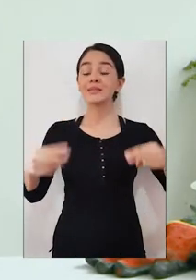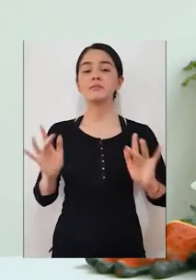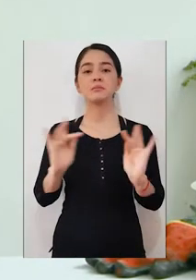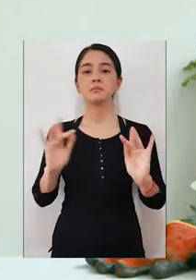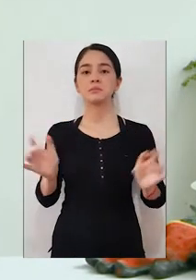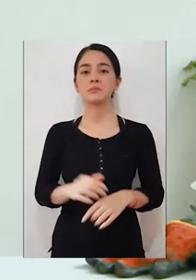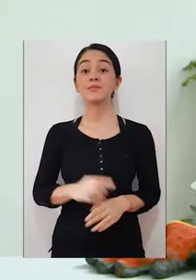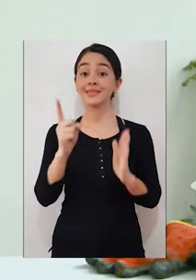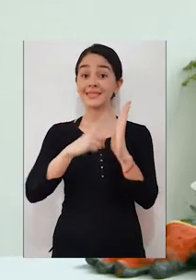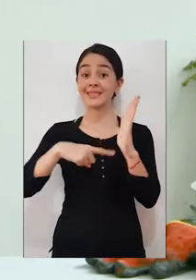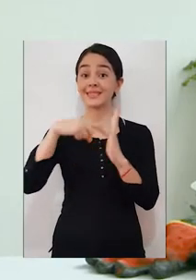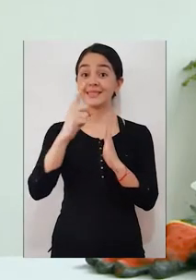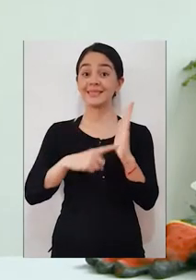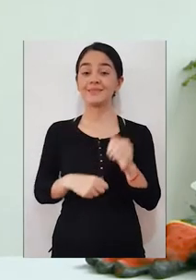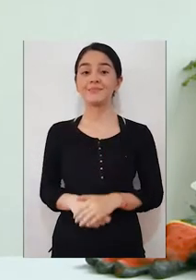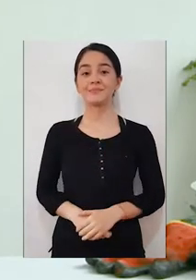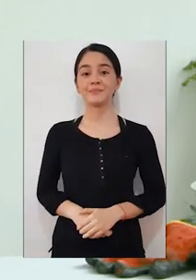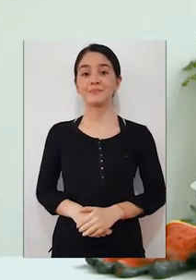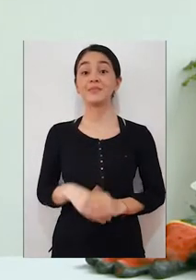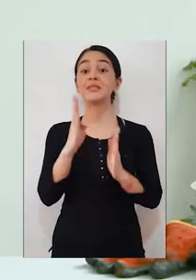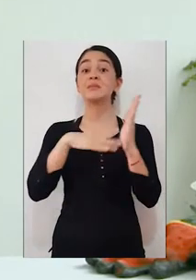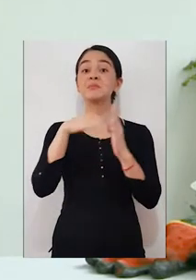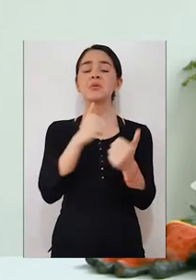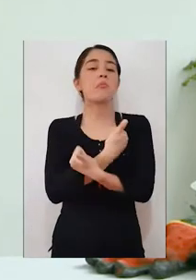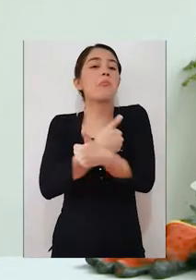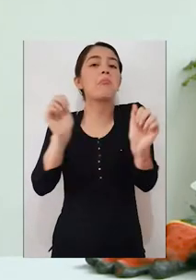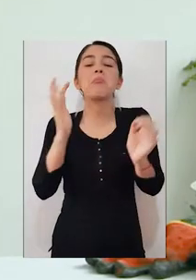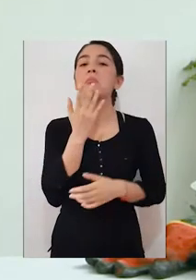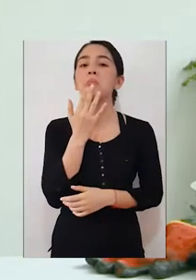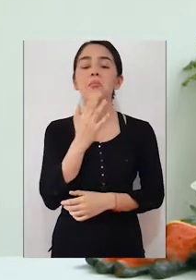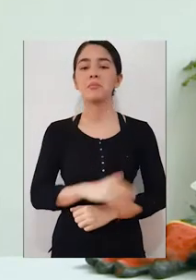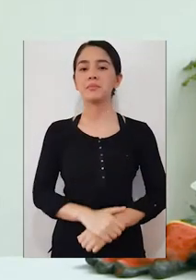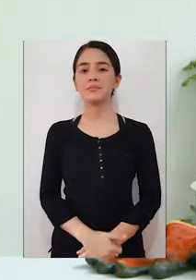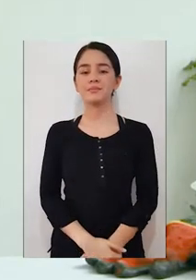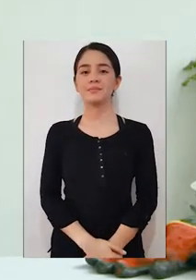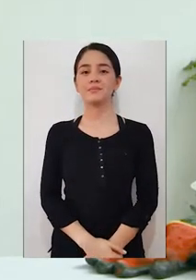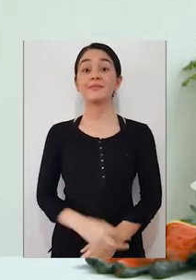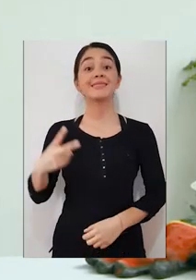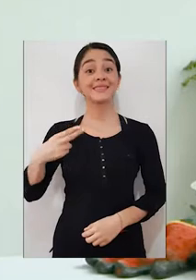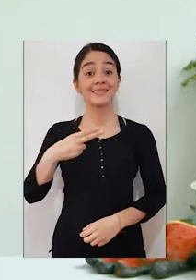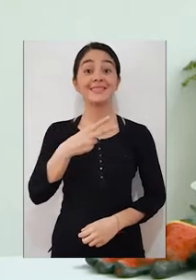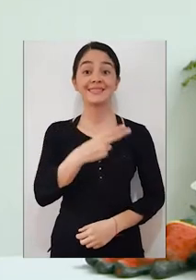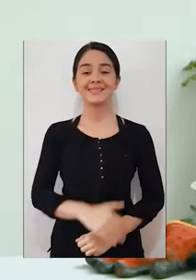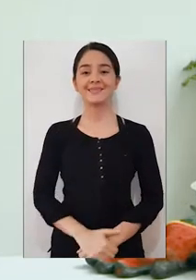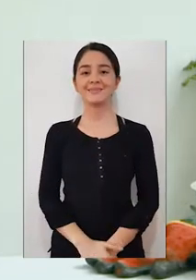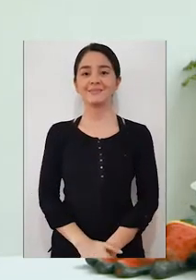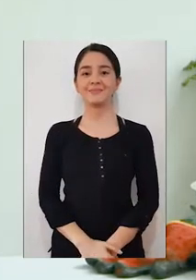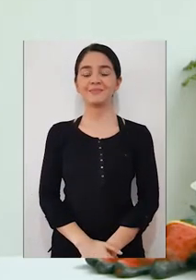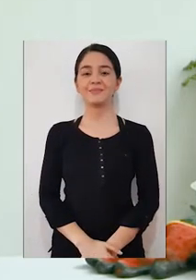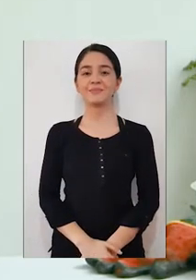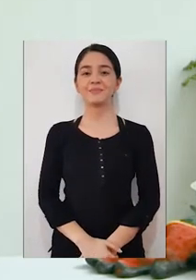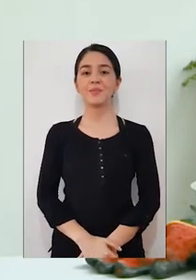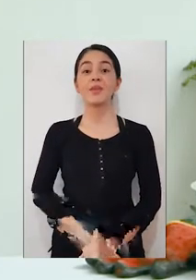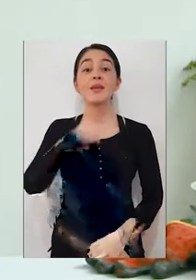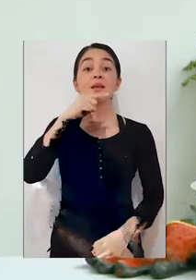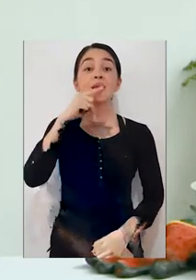un pincel, copamos pintura del color que ustedes prefieran, tijeras, vamos un marcador